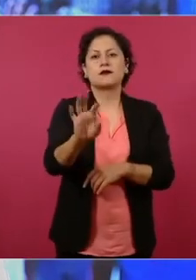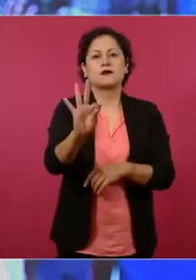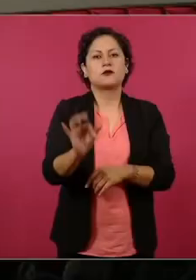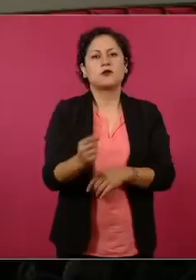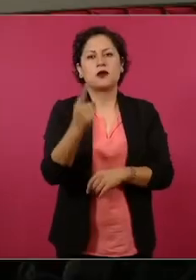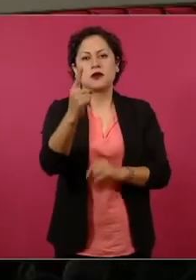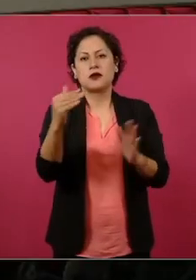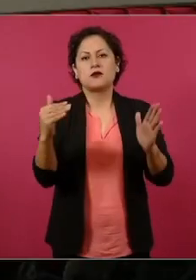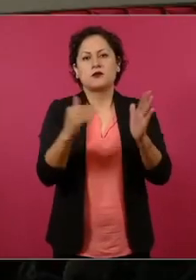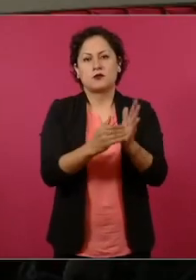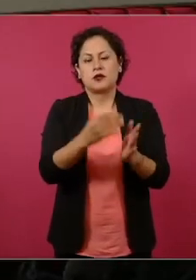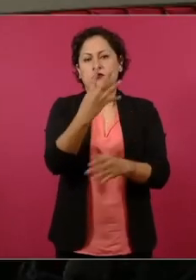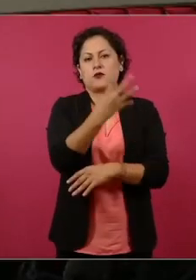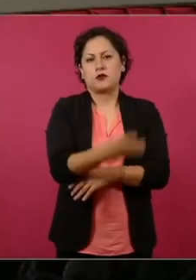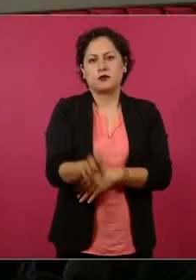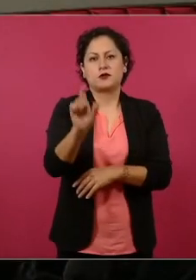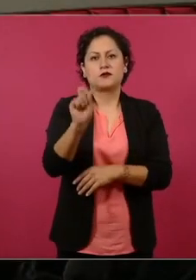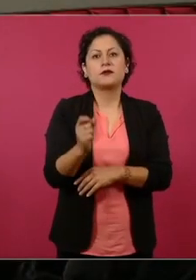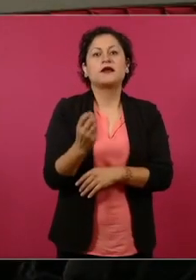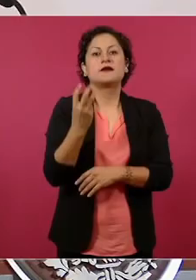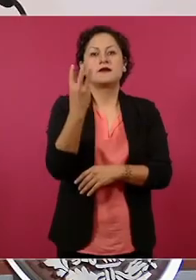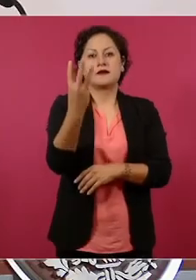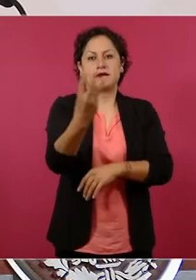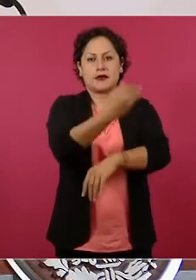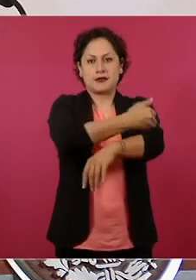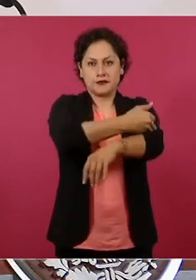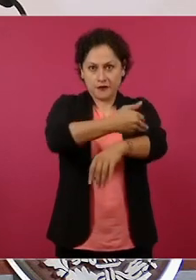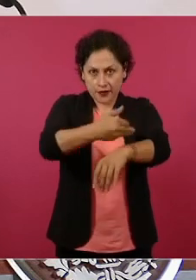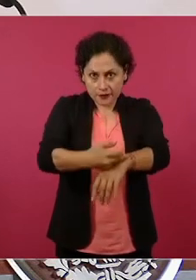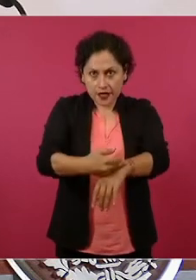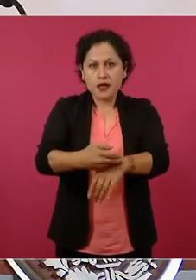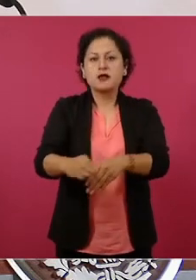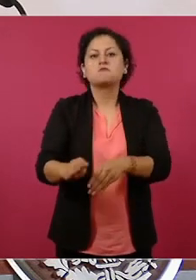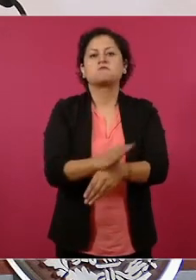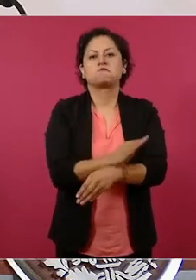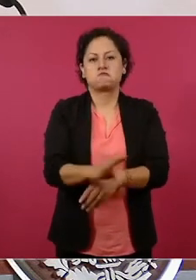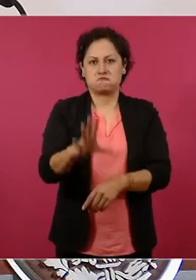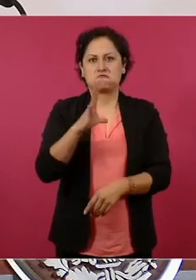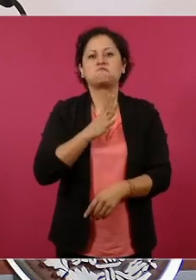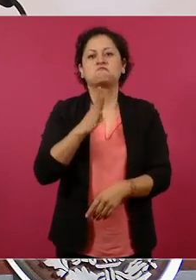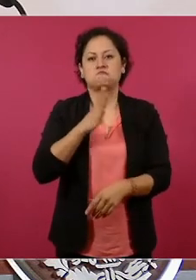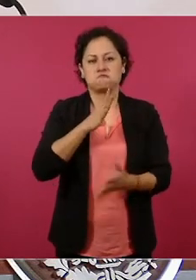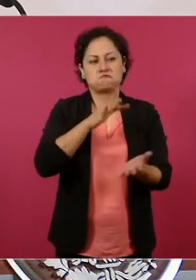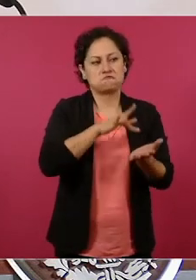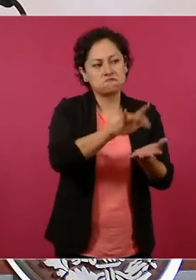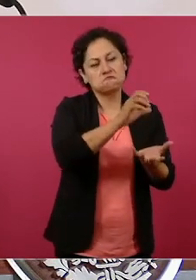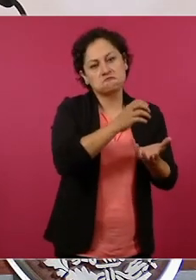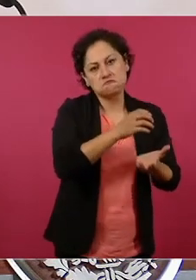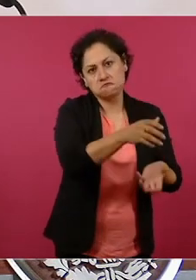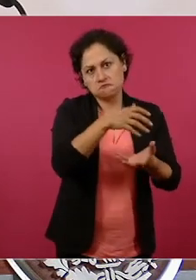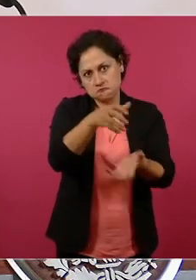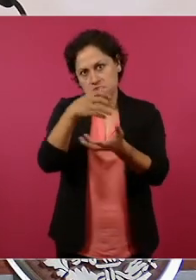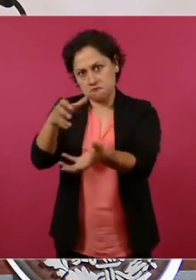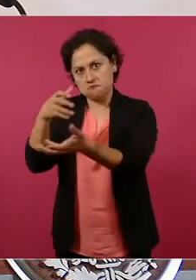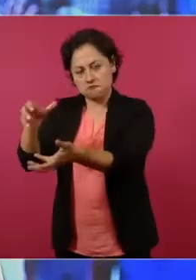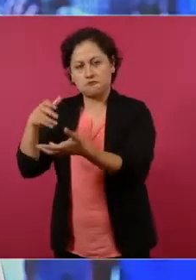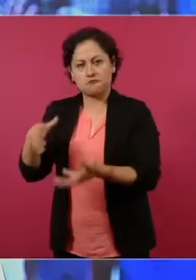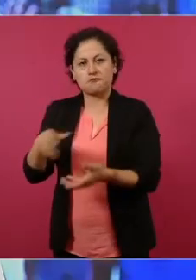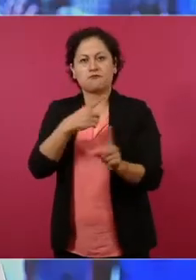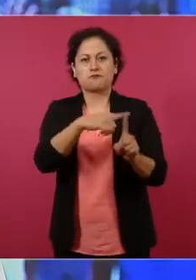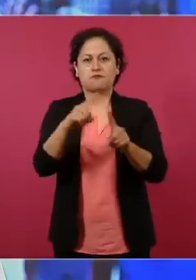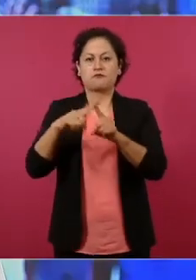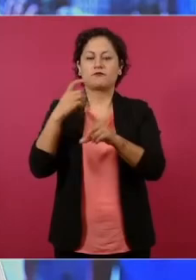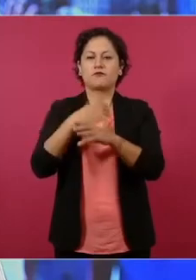423 familias y se le ha hecho una entrega